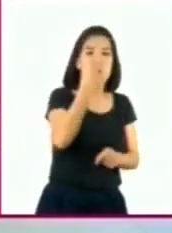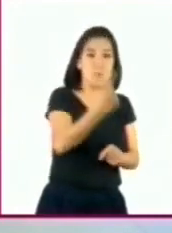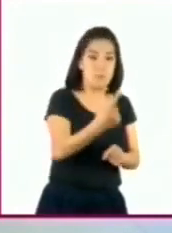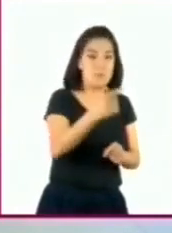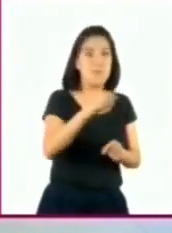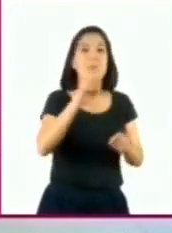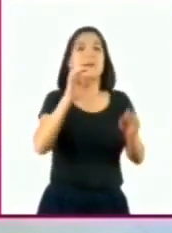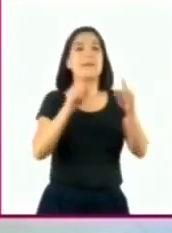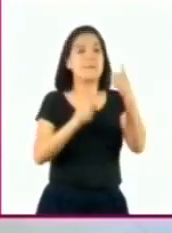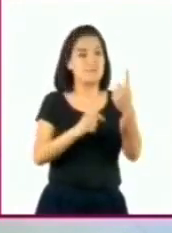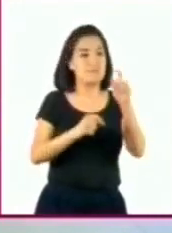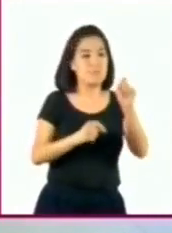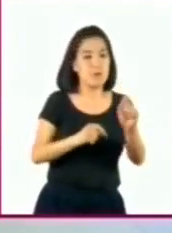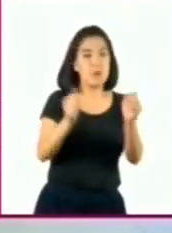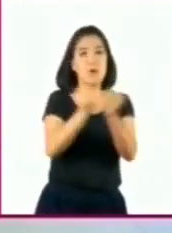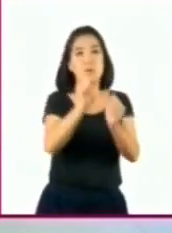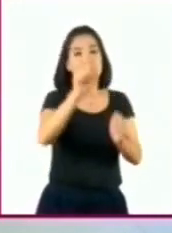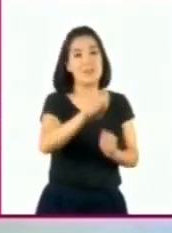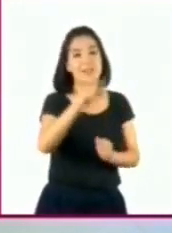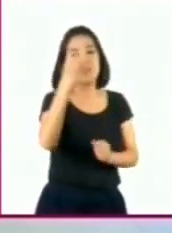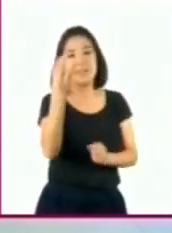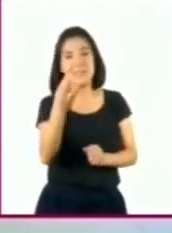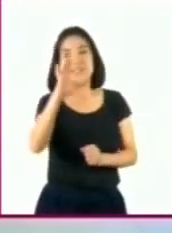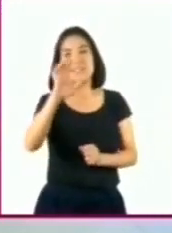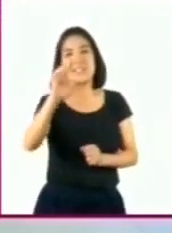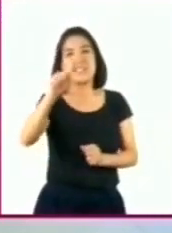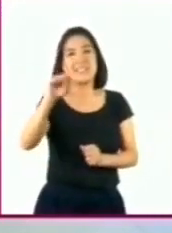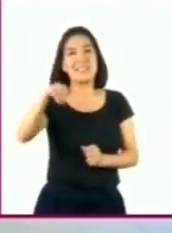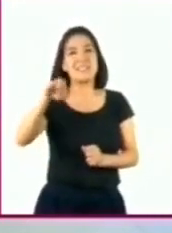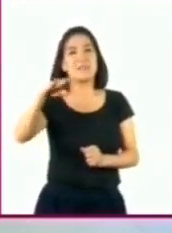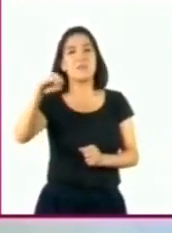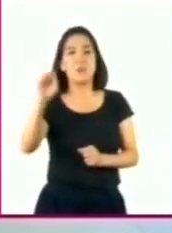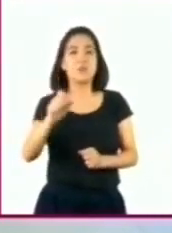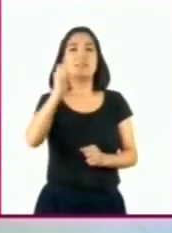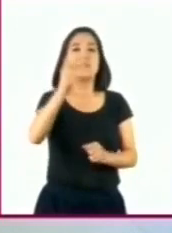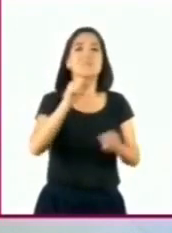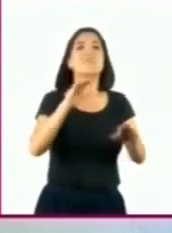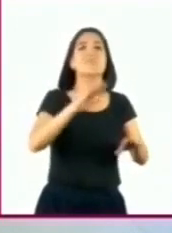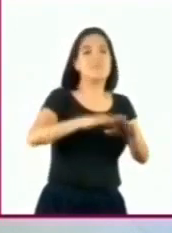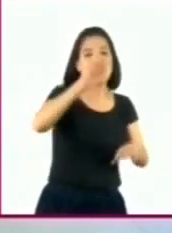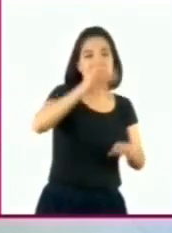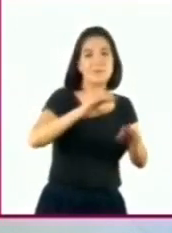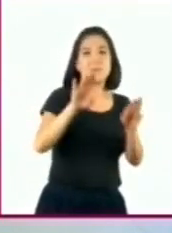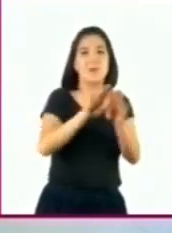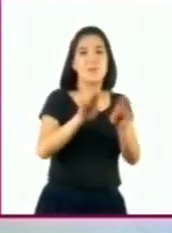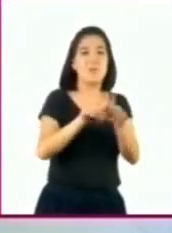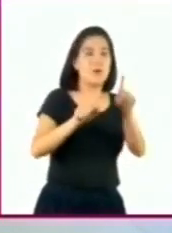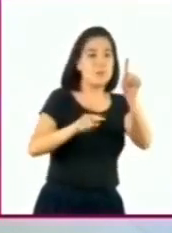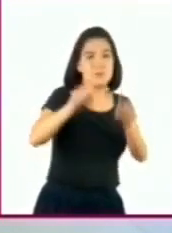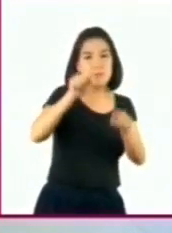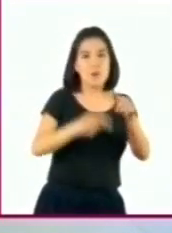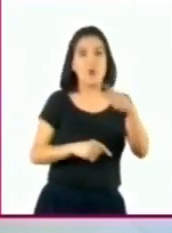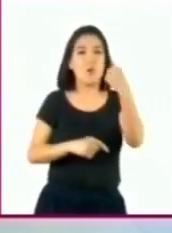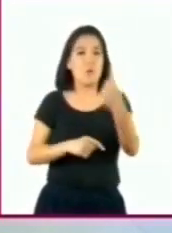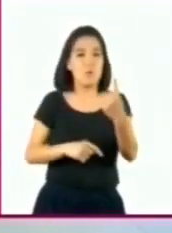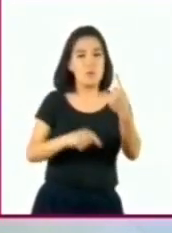73 centésimos es mayor que 1, pero menor que 2. Por eso se encuentra entre el 1